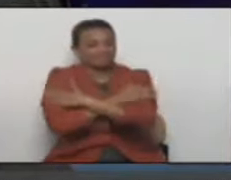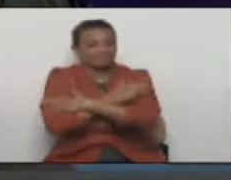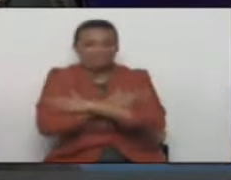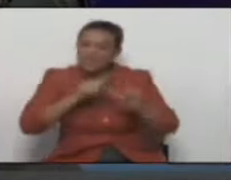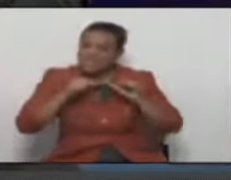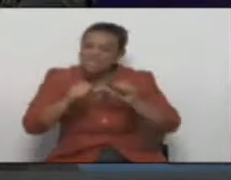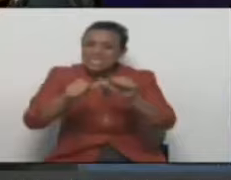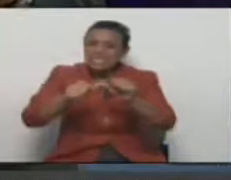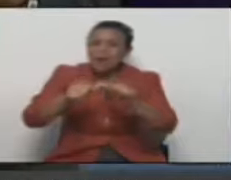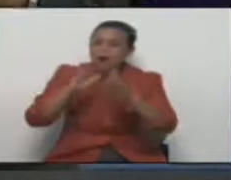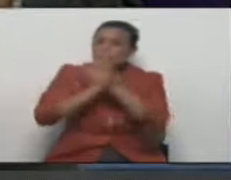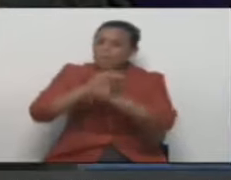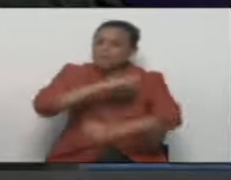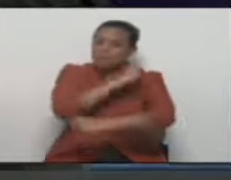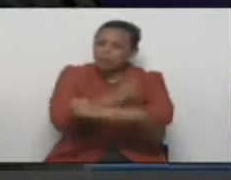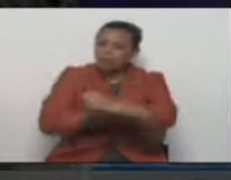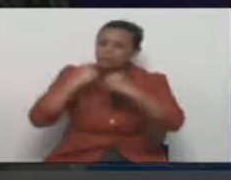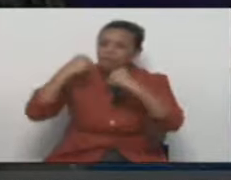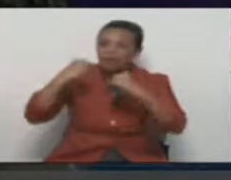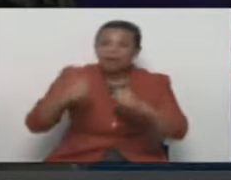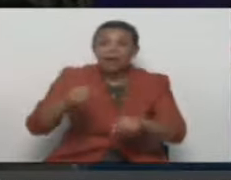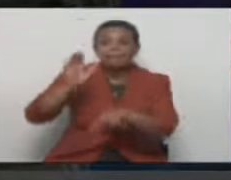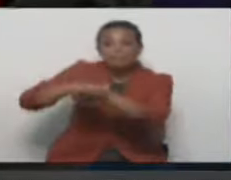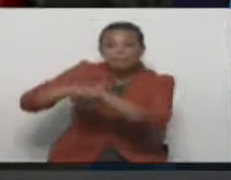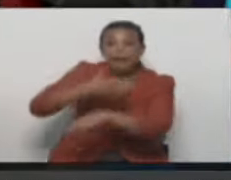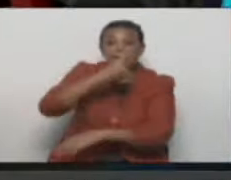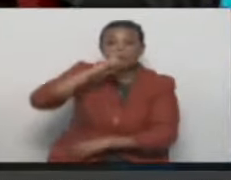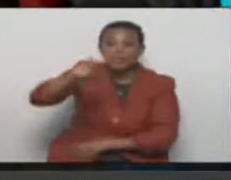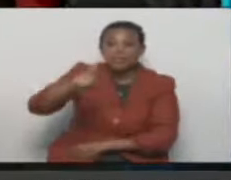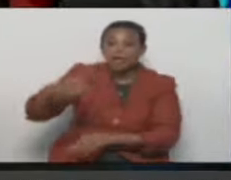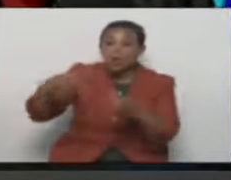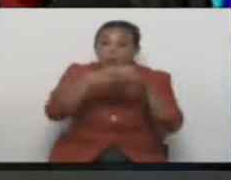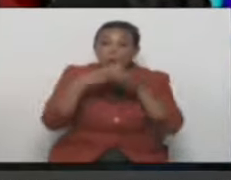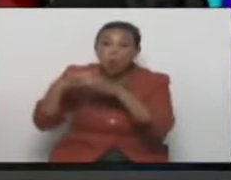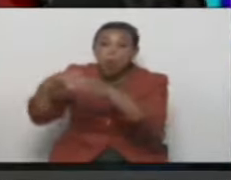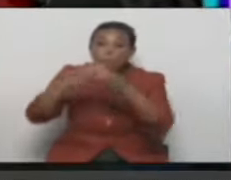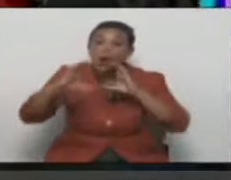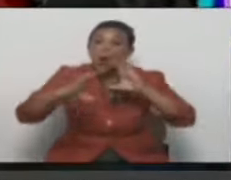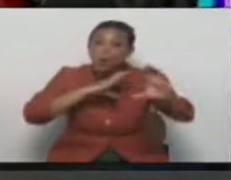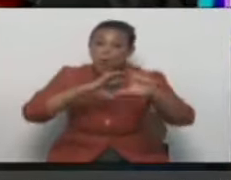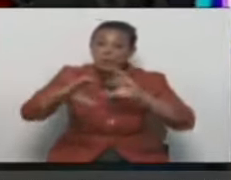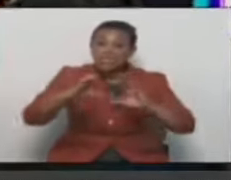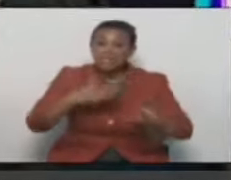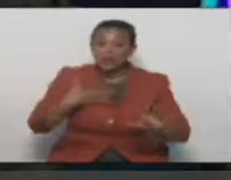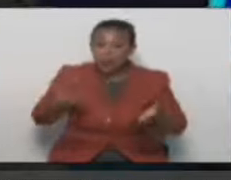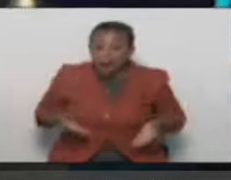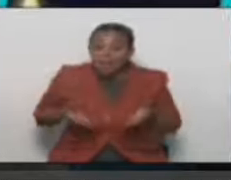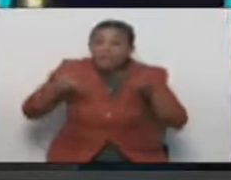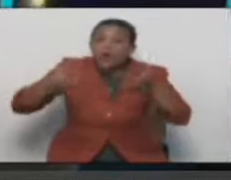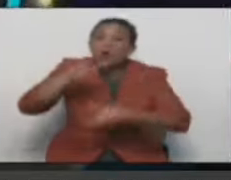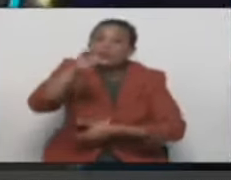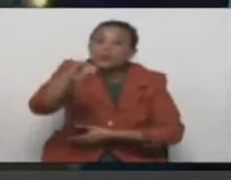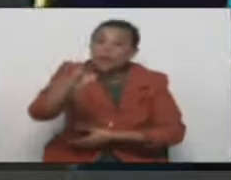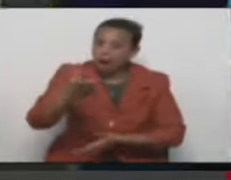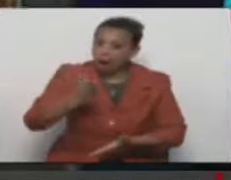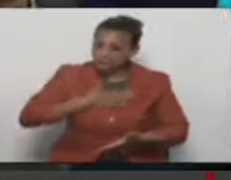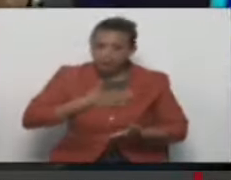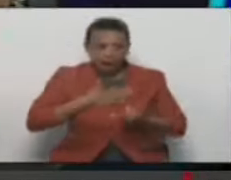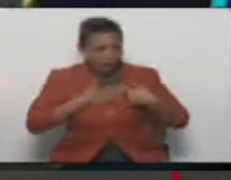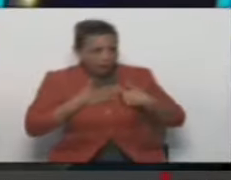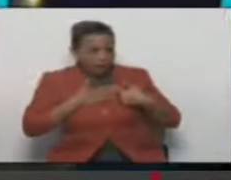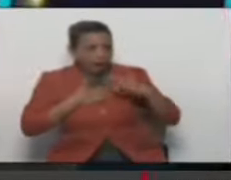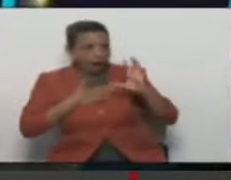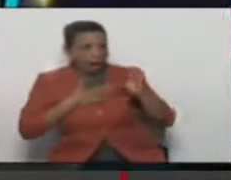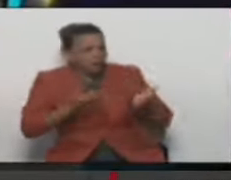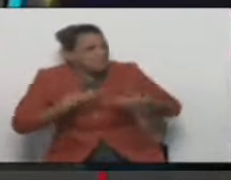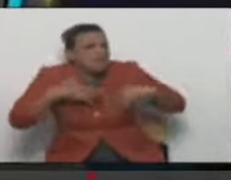adelante con mucha fuerza. Mi comandante, el equipo de la familia Telecomunicaciones quería entregarle un presente producto de la...